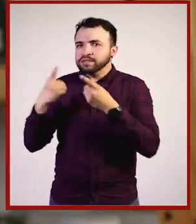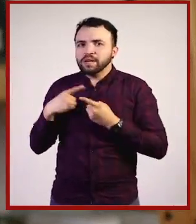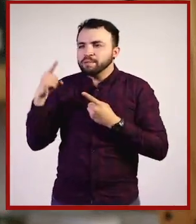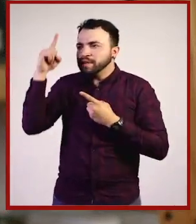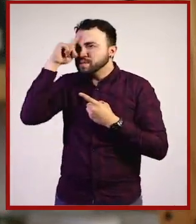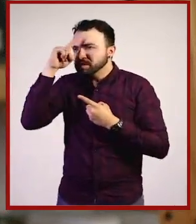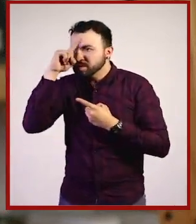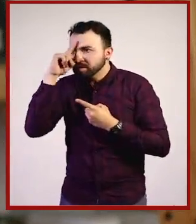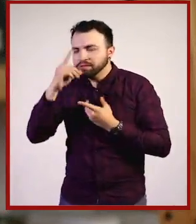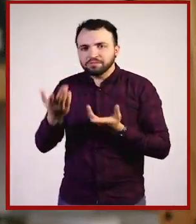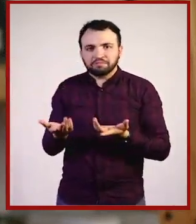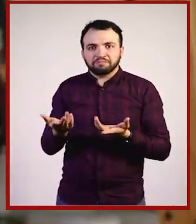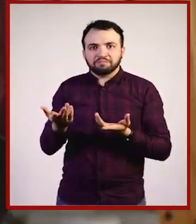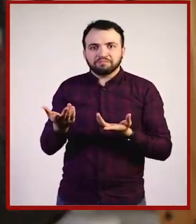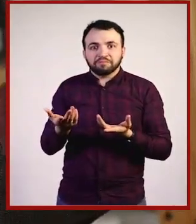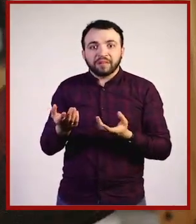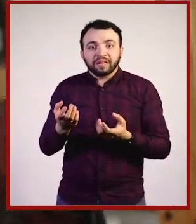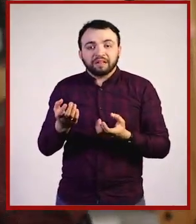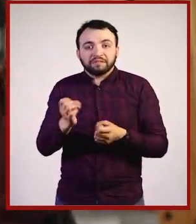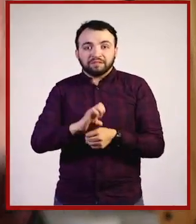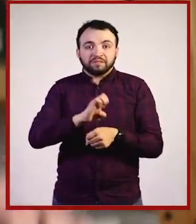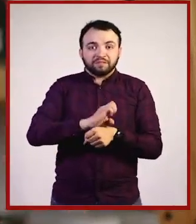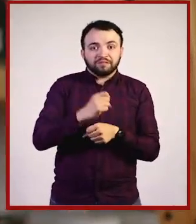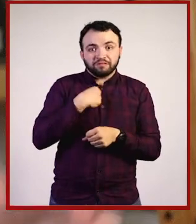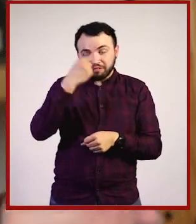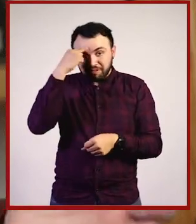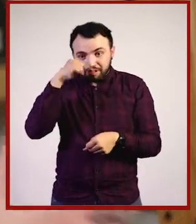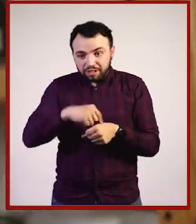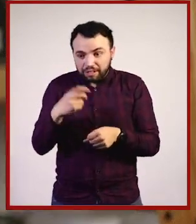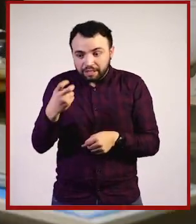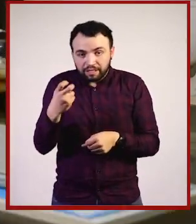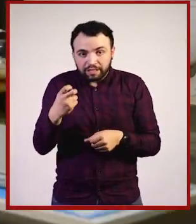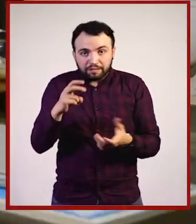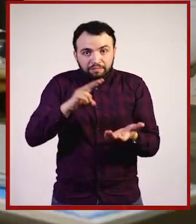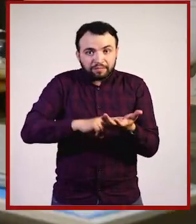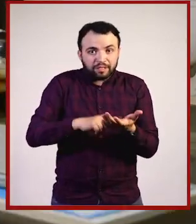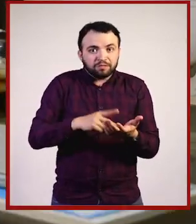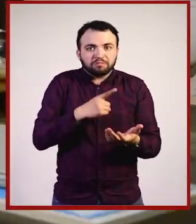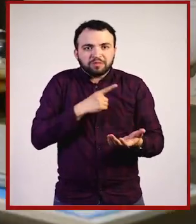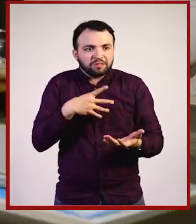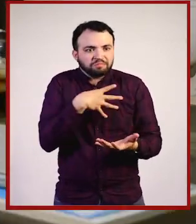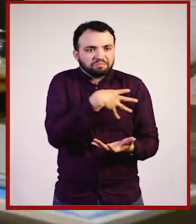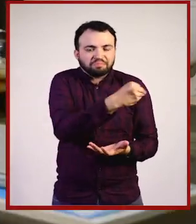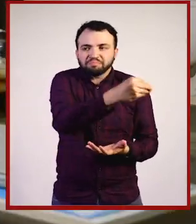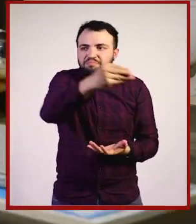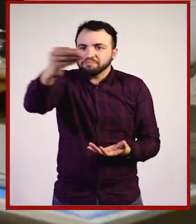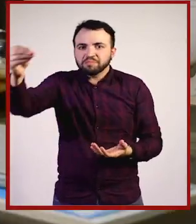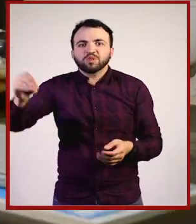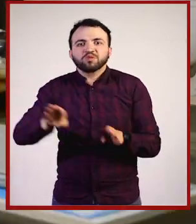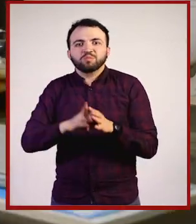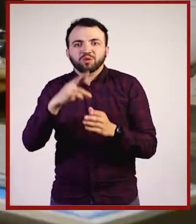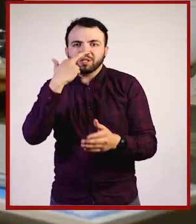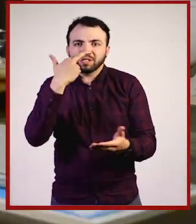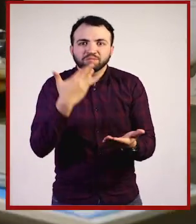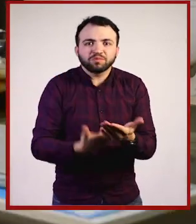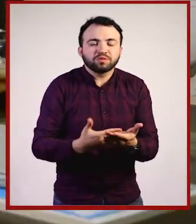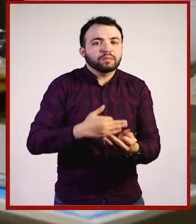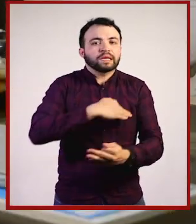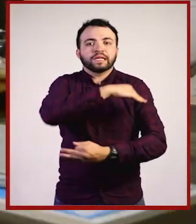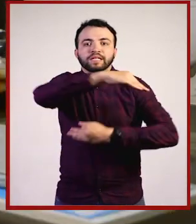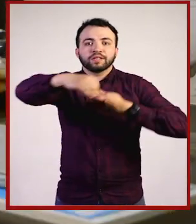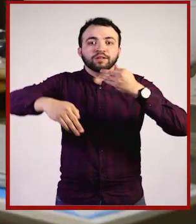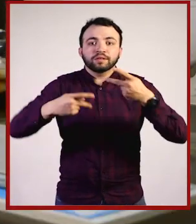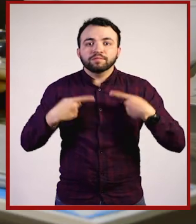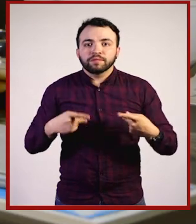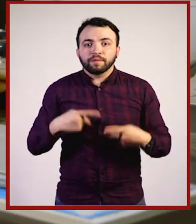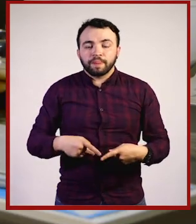Entonces, yo creo que esto, entre todos podemos transmitir estos valores. Es una responsabilidad colectiva. También yo